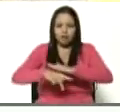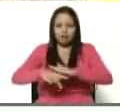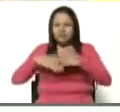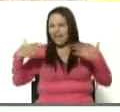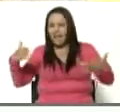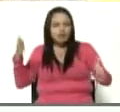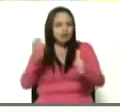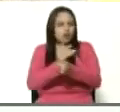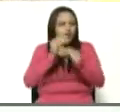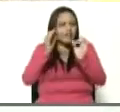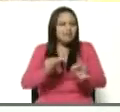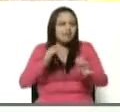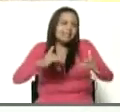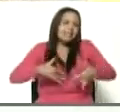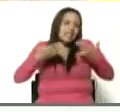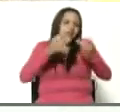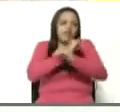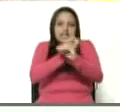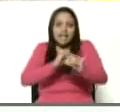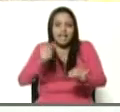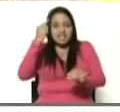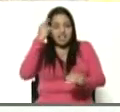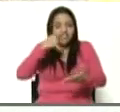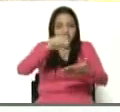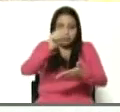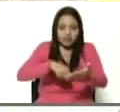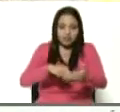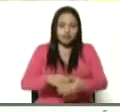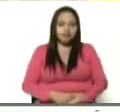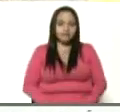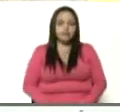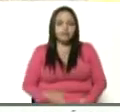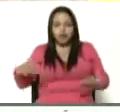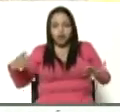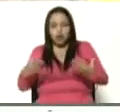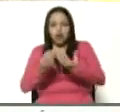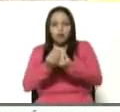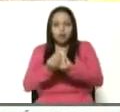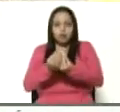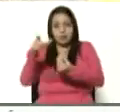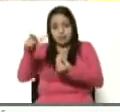verdad. Me siento feliz. El día que firmé, junto a David,